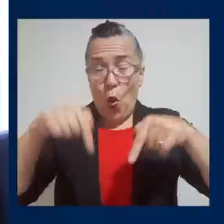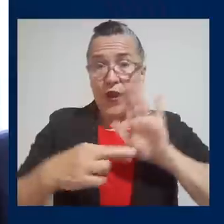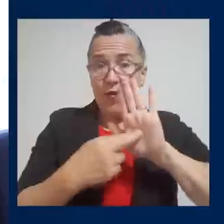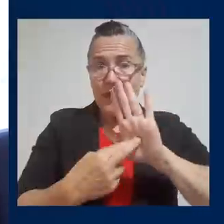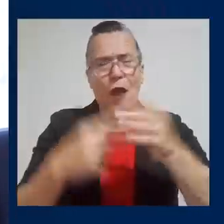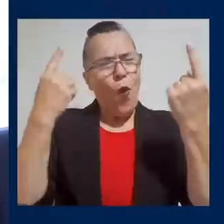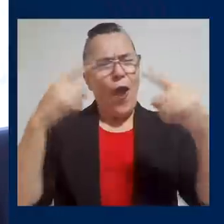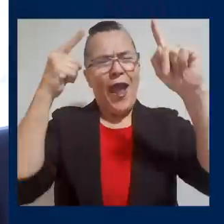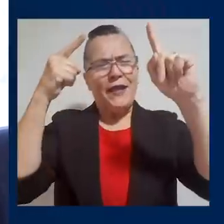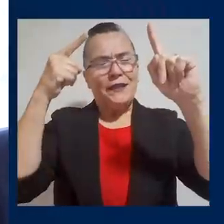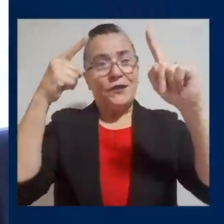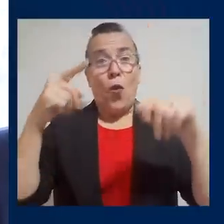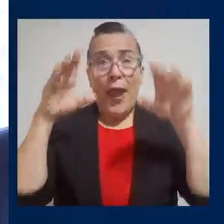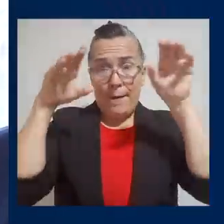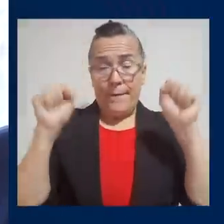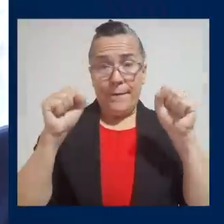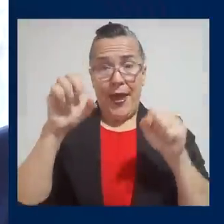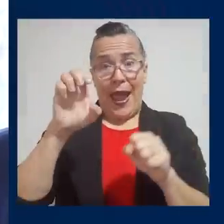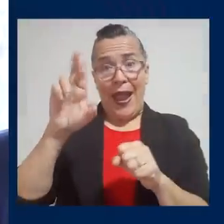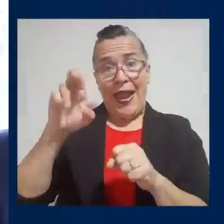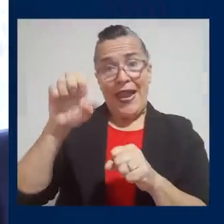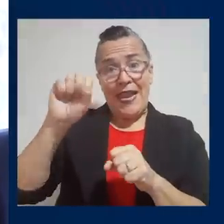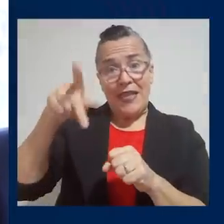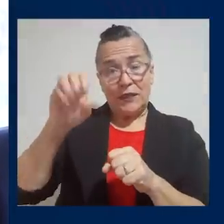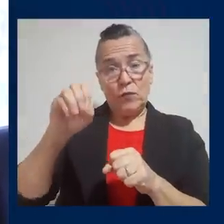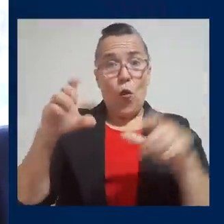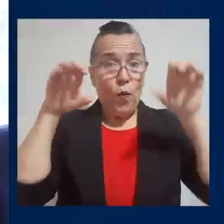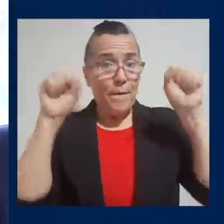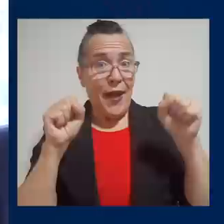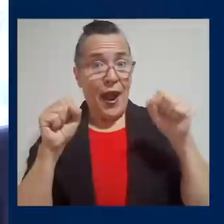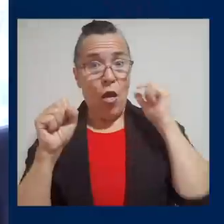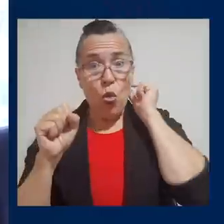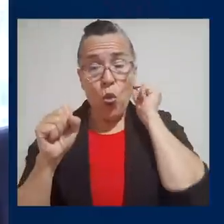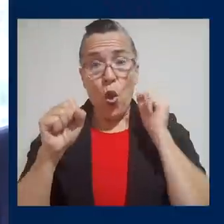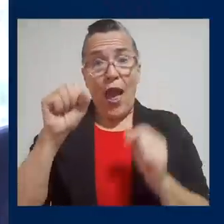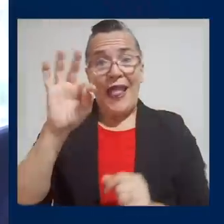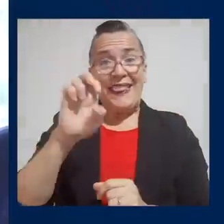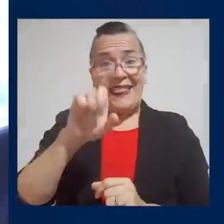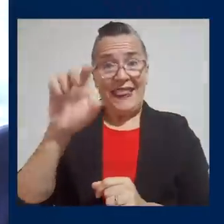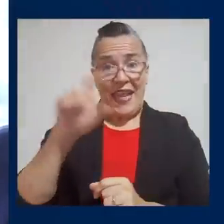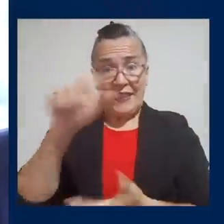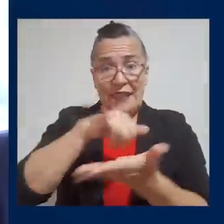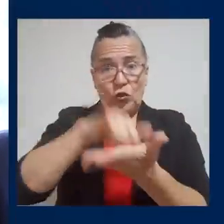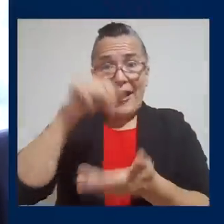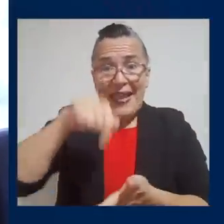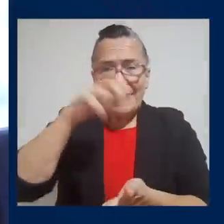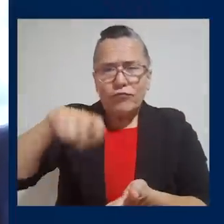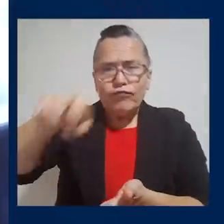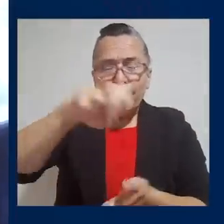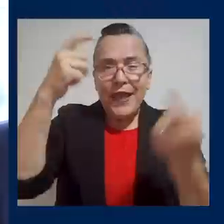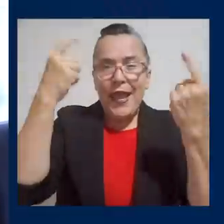representados, para la embajadora Crespo y la embajadora Telles en San José, que esta gira sea